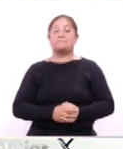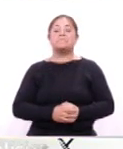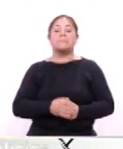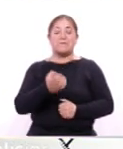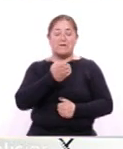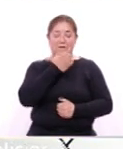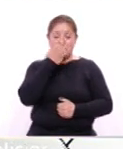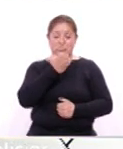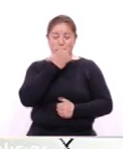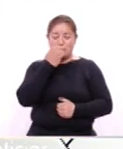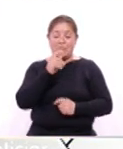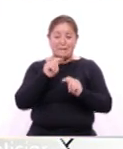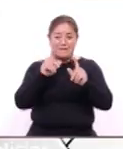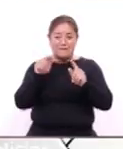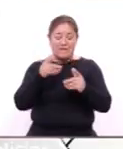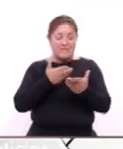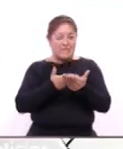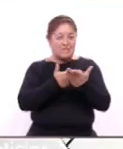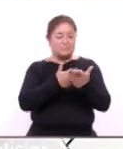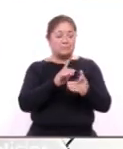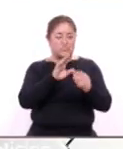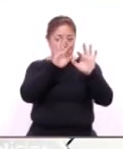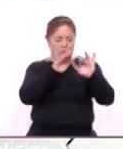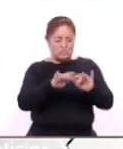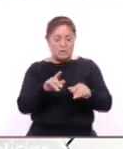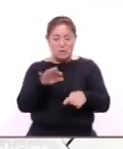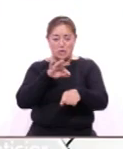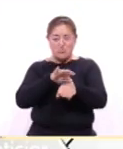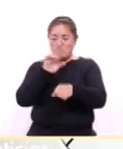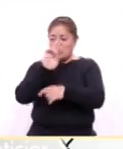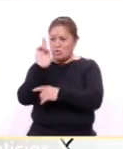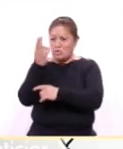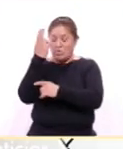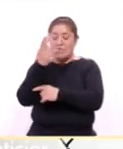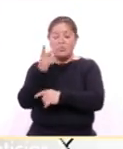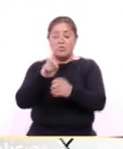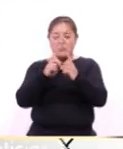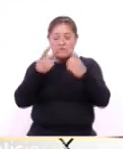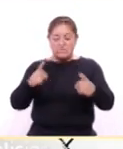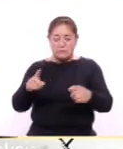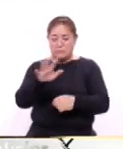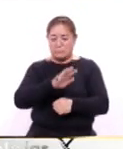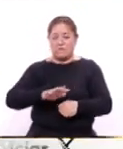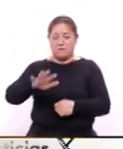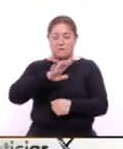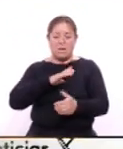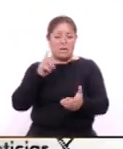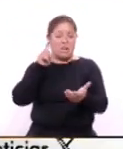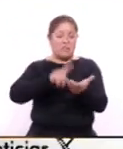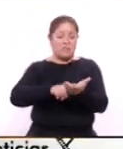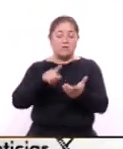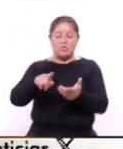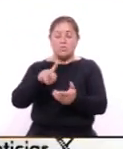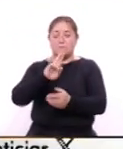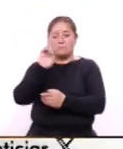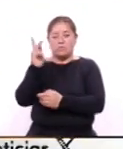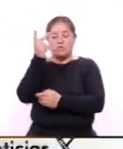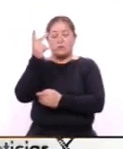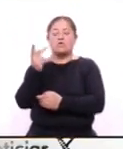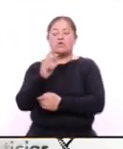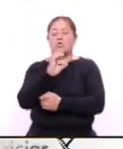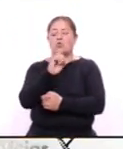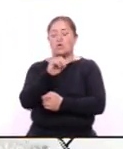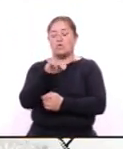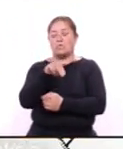de Tlaxcala mantiene abierta la convocatoria para ingresar al doctorado en desarrollo regional que forma parte del sistema nacional de posgrados del